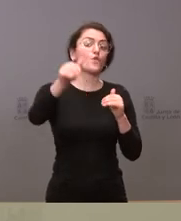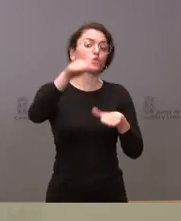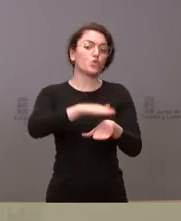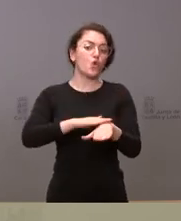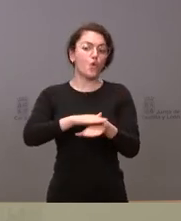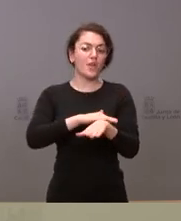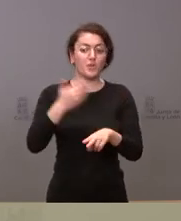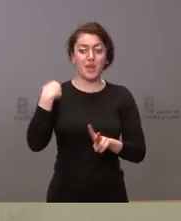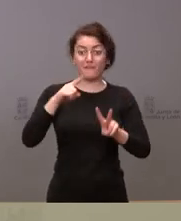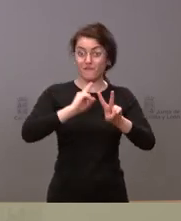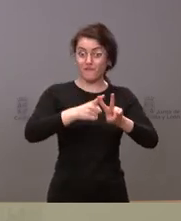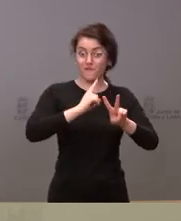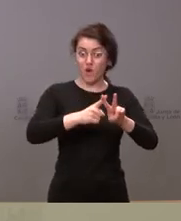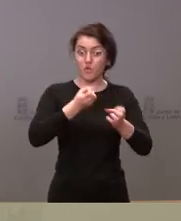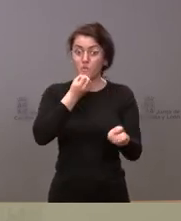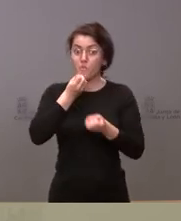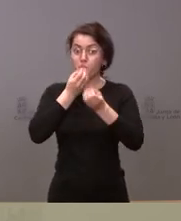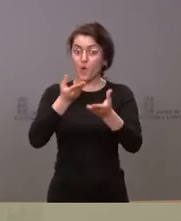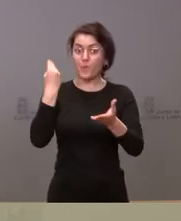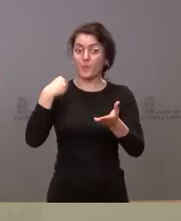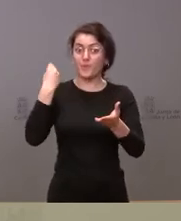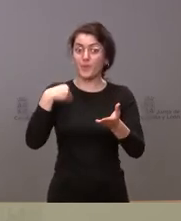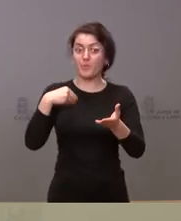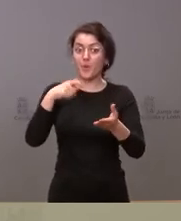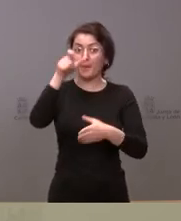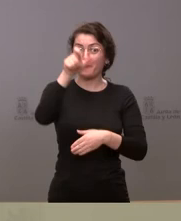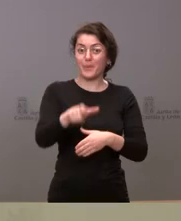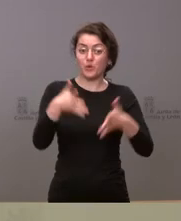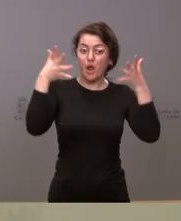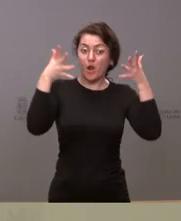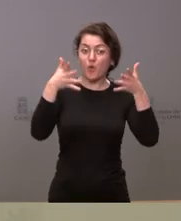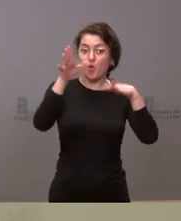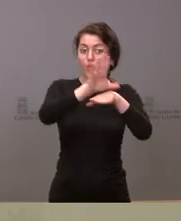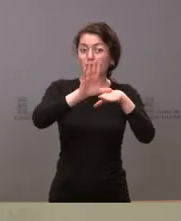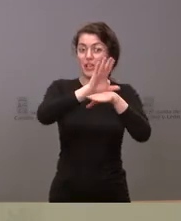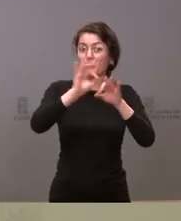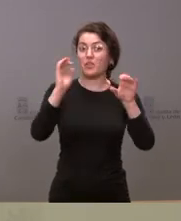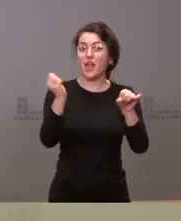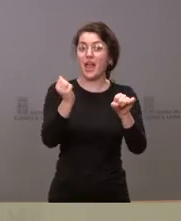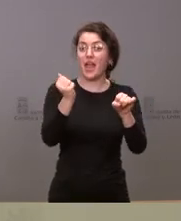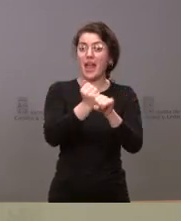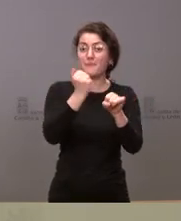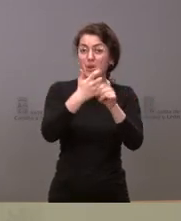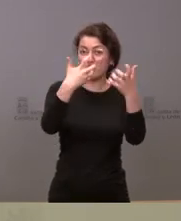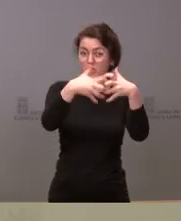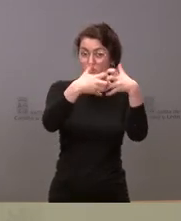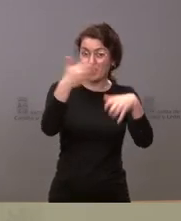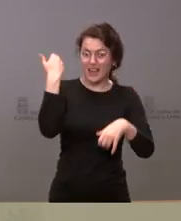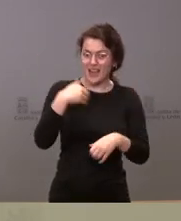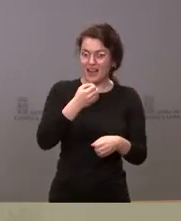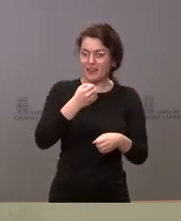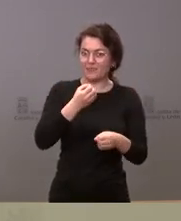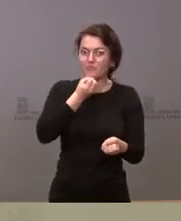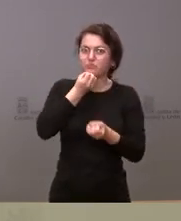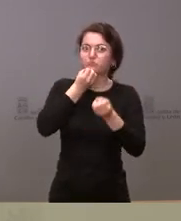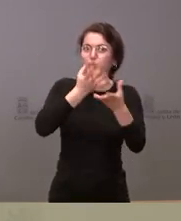que Vox ha hecho público el nombre del consejero de Empleo e Industria y que bueno pues confirma que va